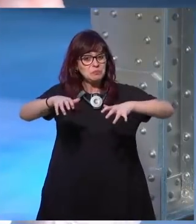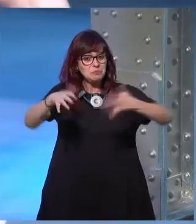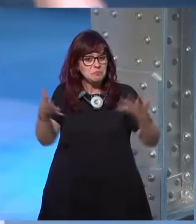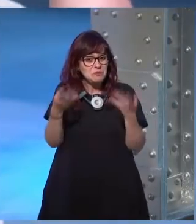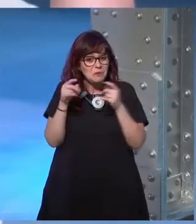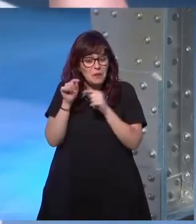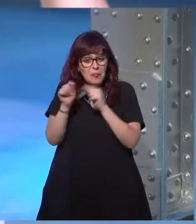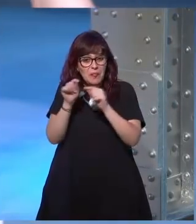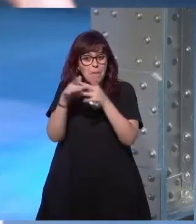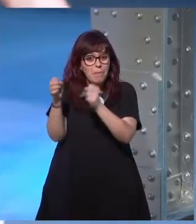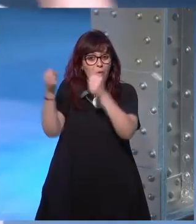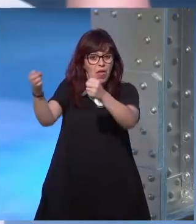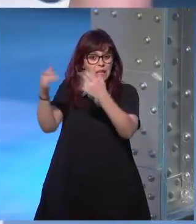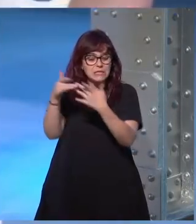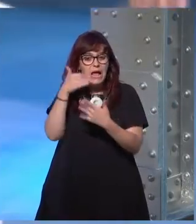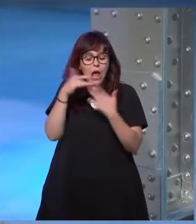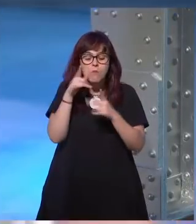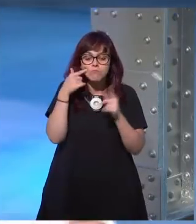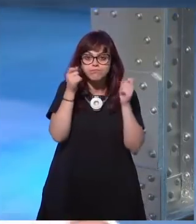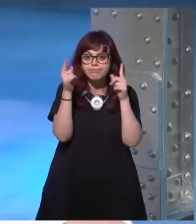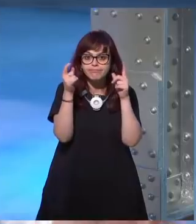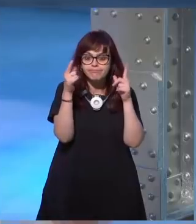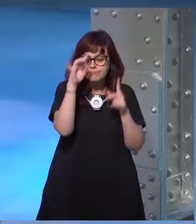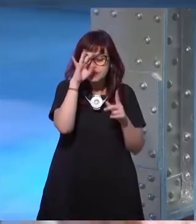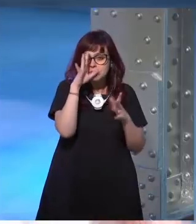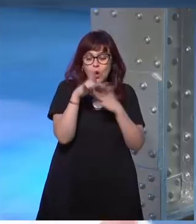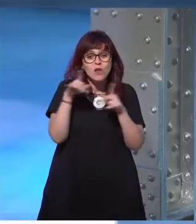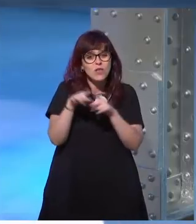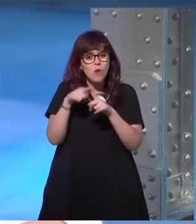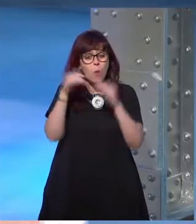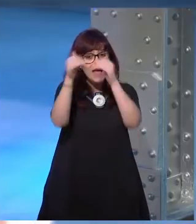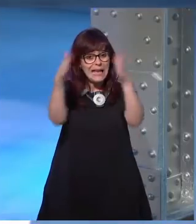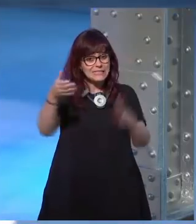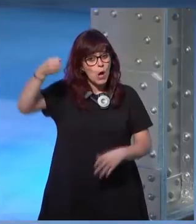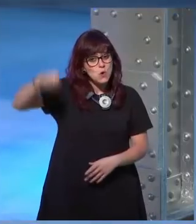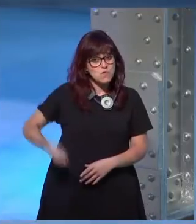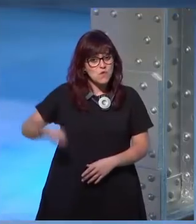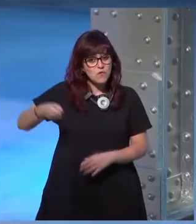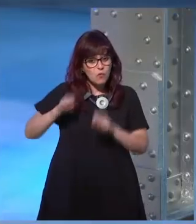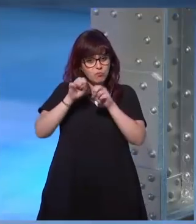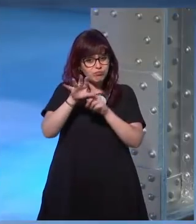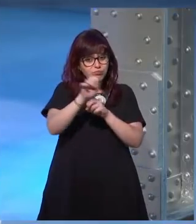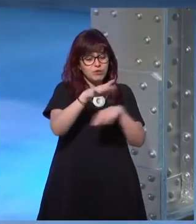como si tuvieran poderes de hecho me llamó la atención ver cómo fumigaban una casa la cubrían con un plástico enorme